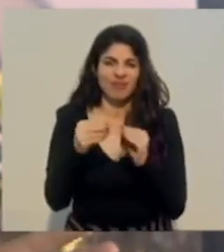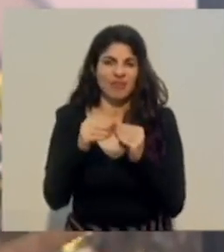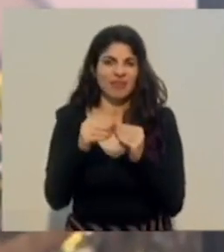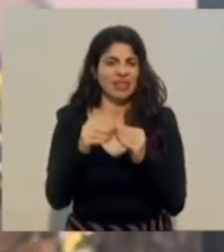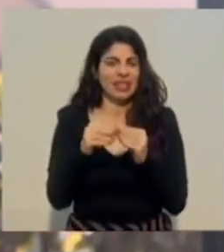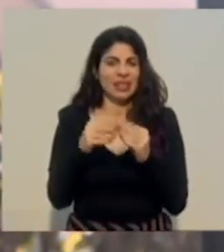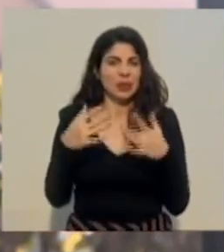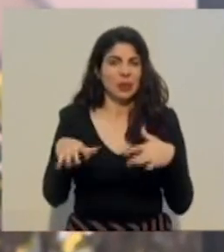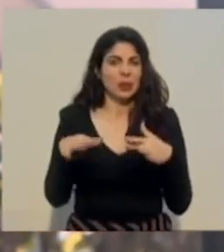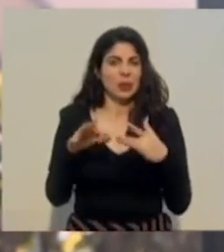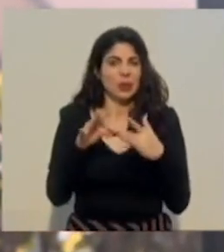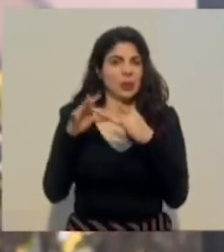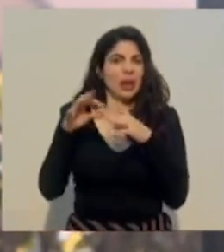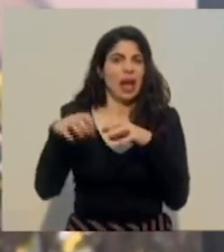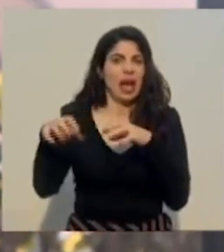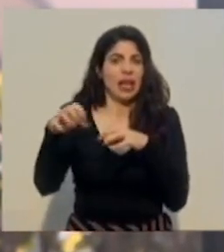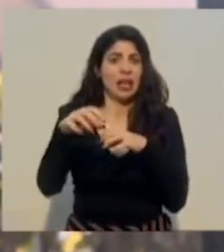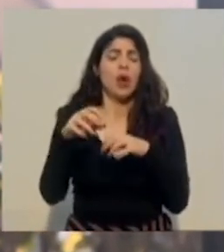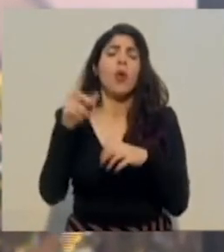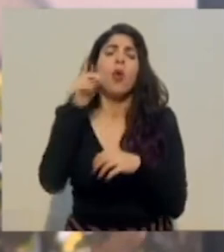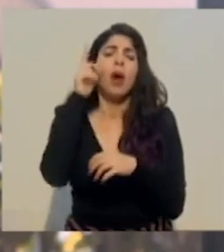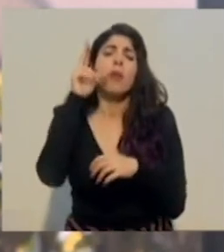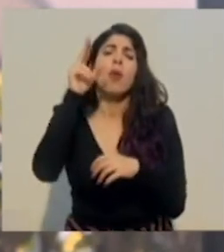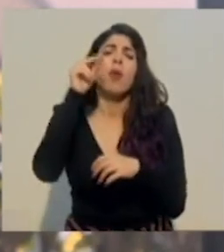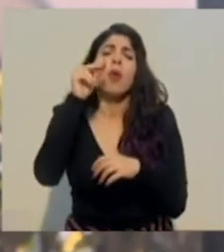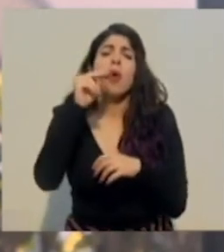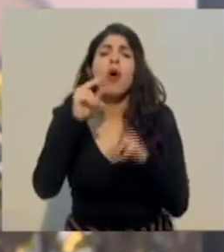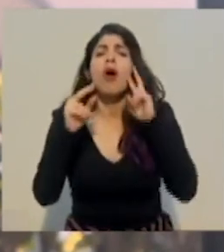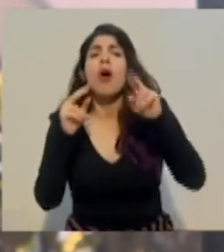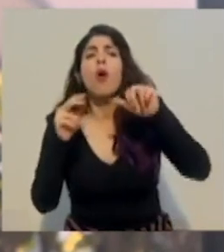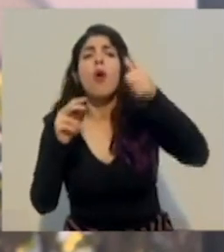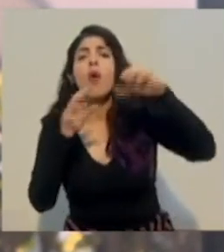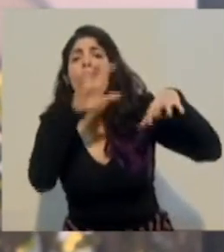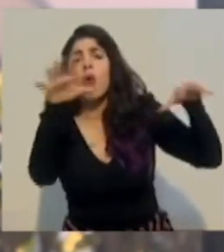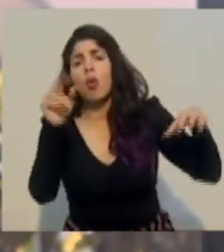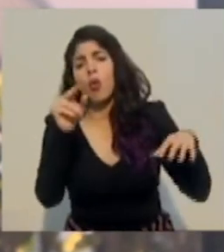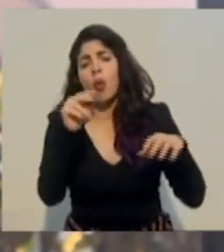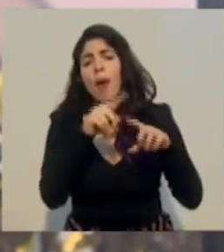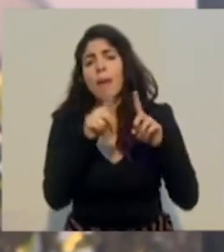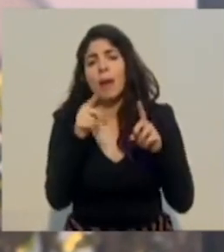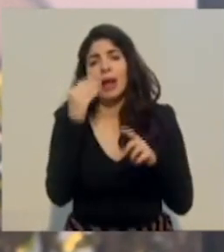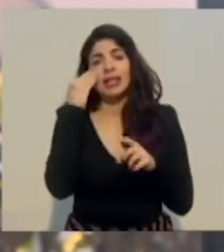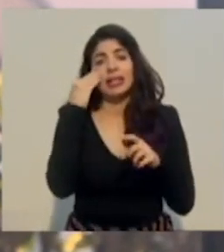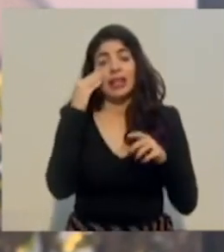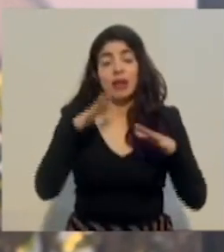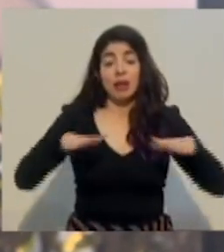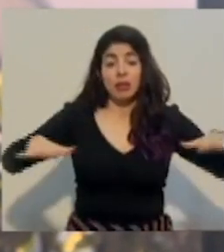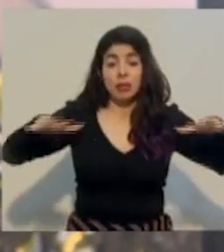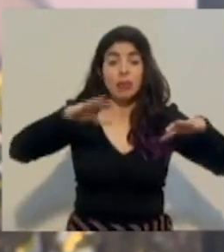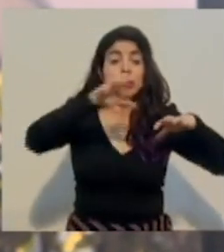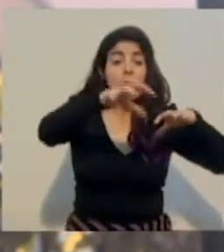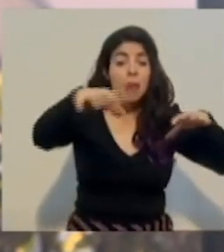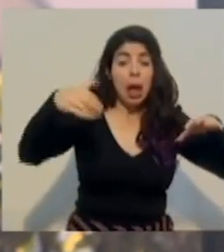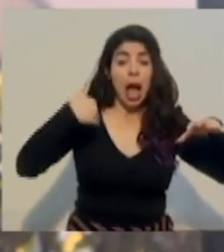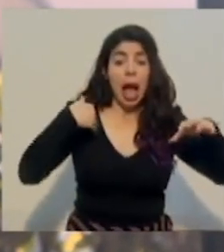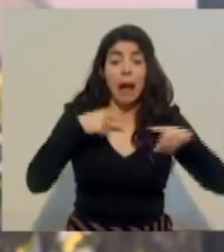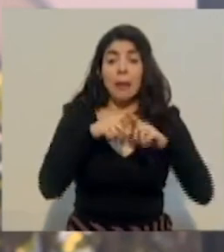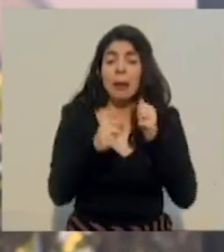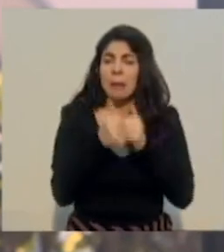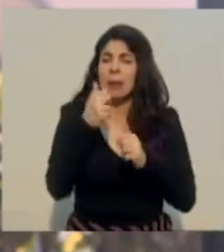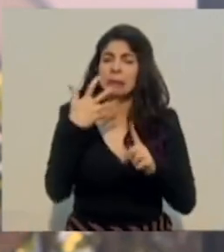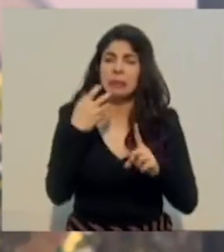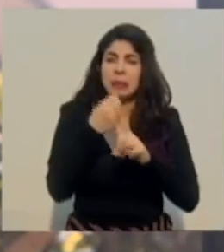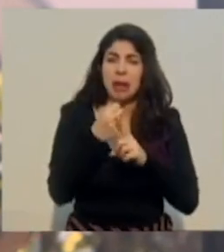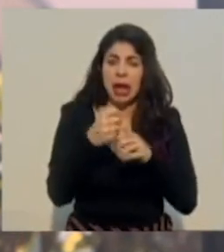menospreciar lo que pasa en el resto del país? Pero entendiendo que el foco del mayor golpe está entre esos 15 y hasta